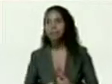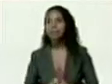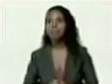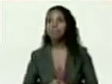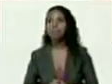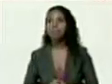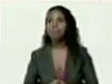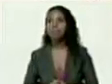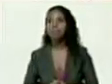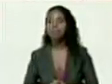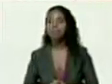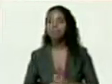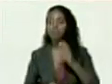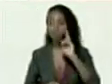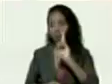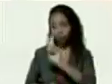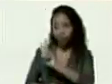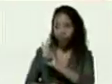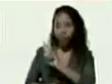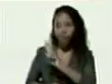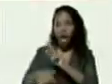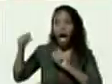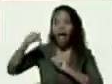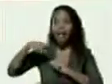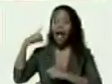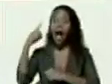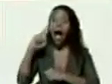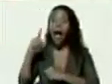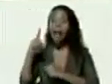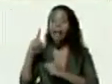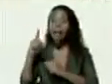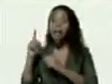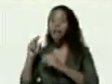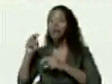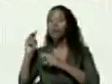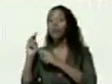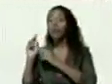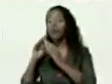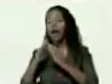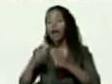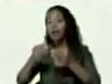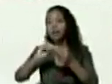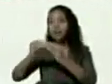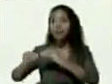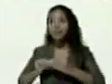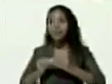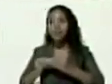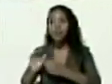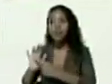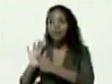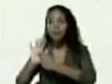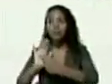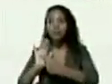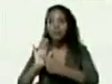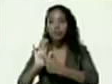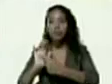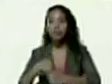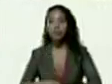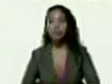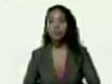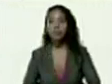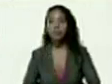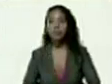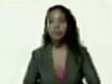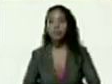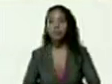bueno mire por aquí tenemos una maqueta de la comunidad de Valle Verde que es mi radio de acción los